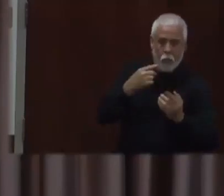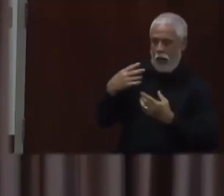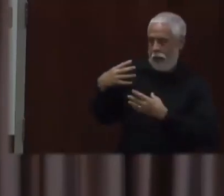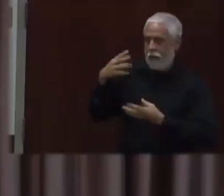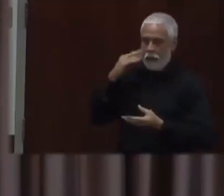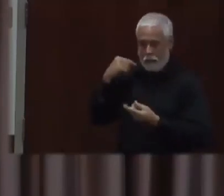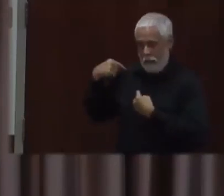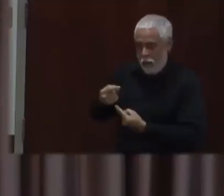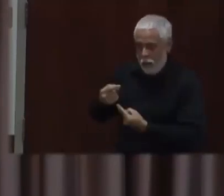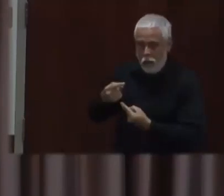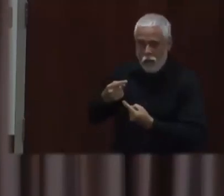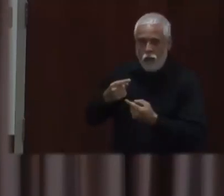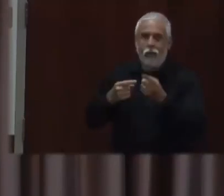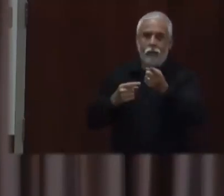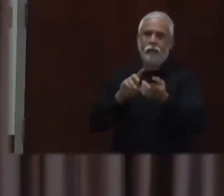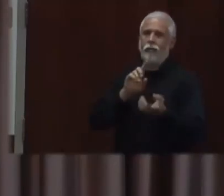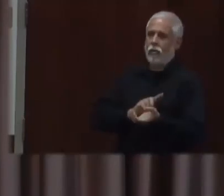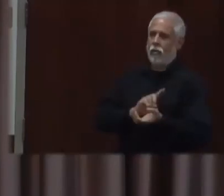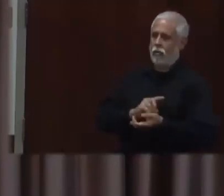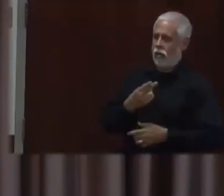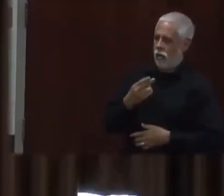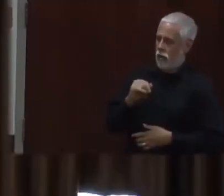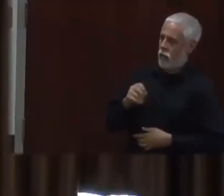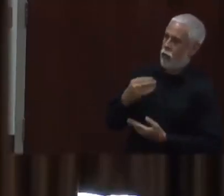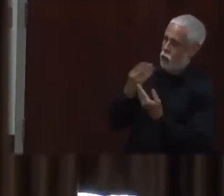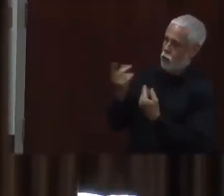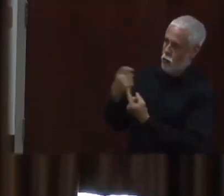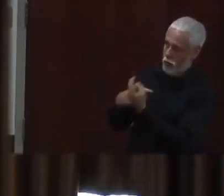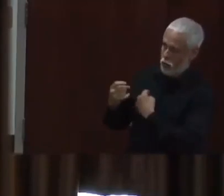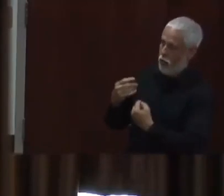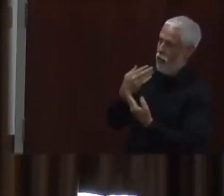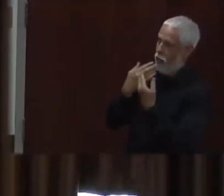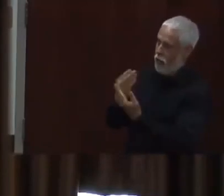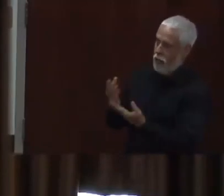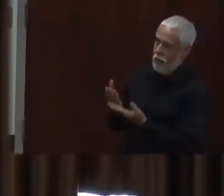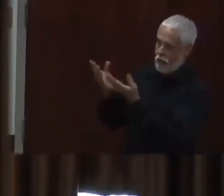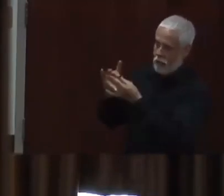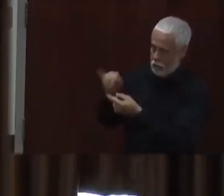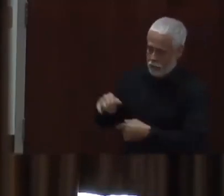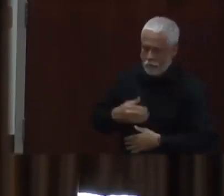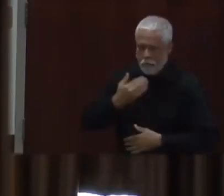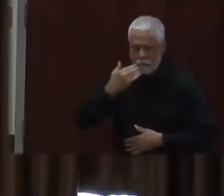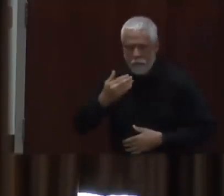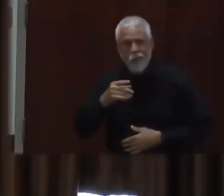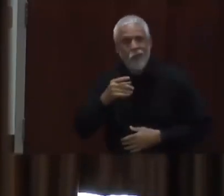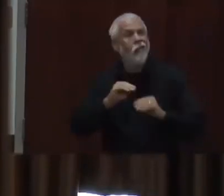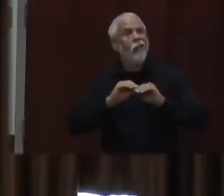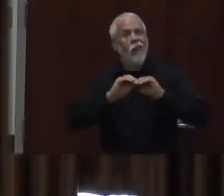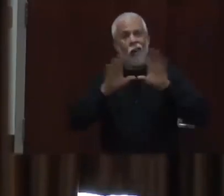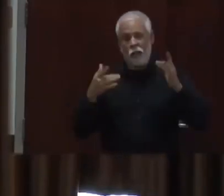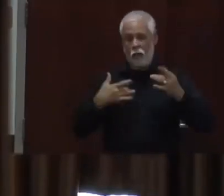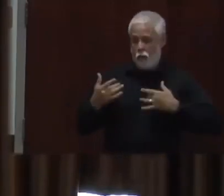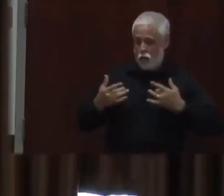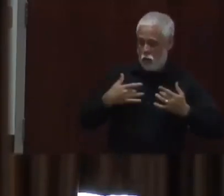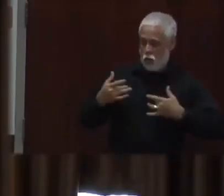a la temporada de la influenza y de la temporada de la continuación de la COVID. Entonces, queremos,